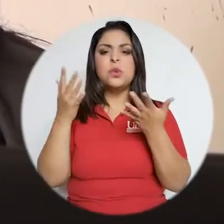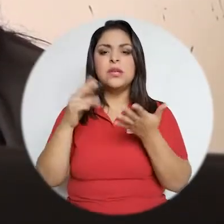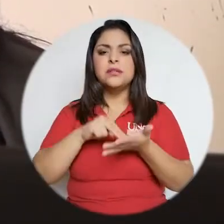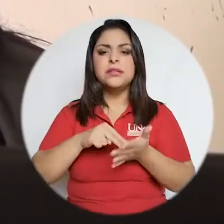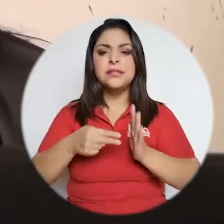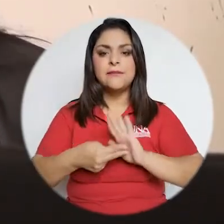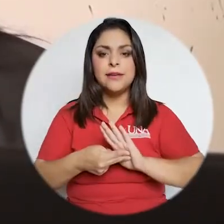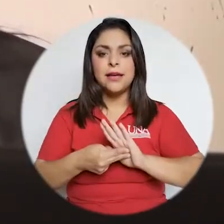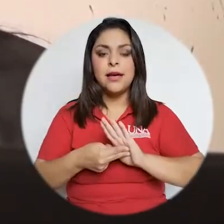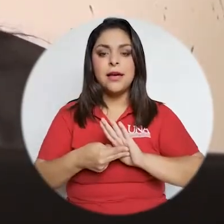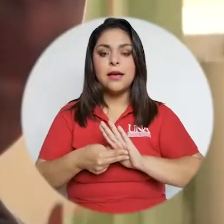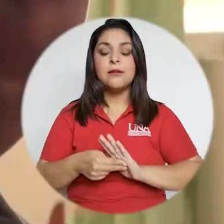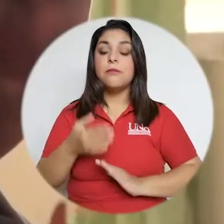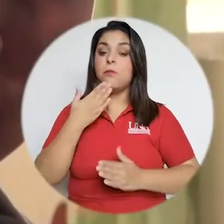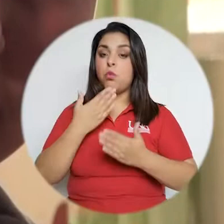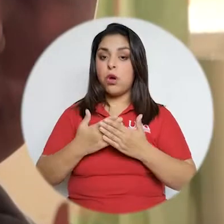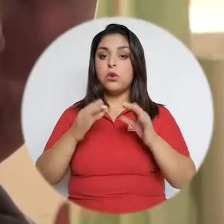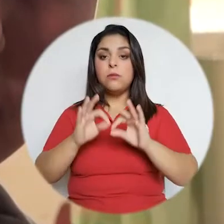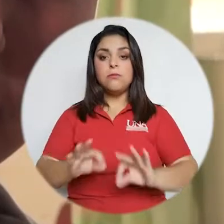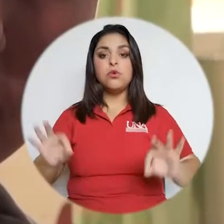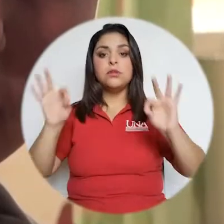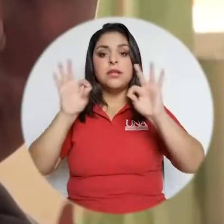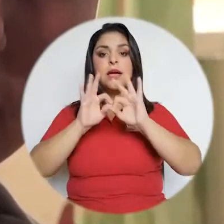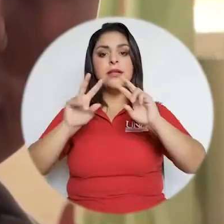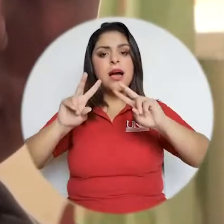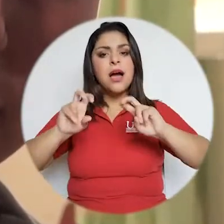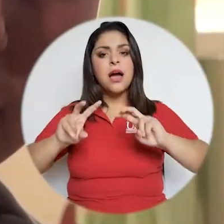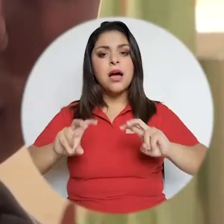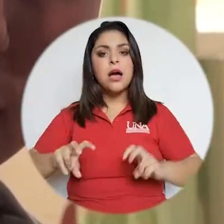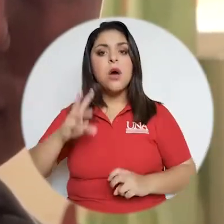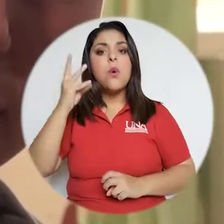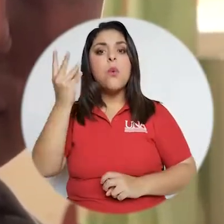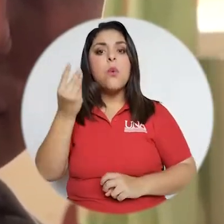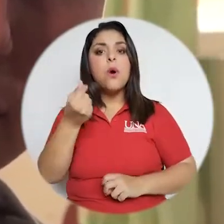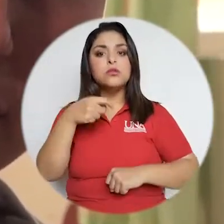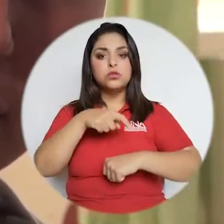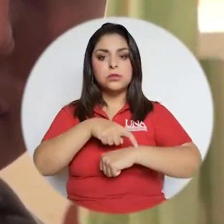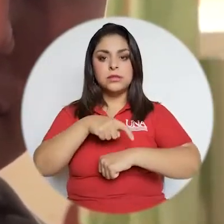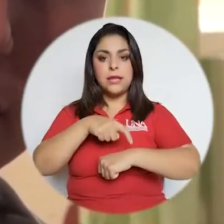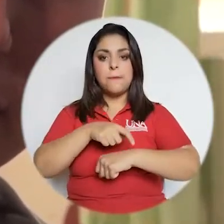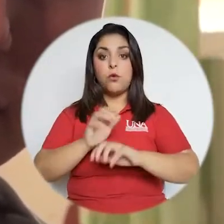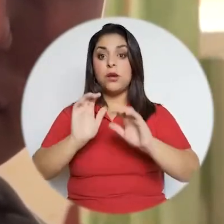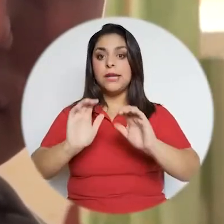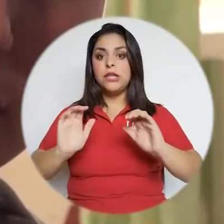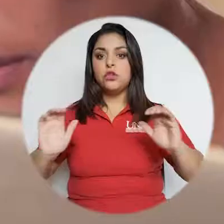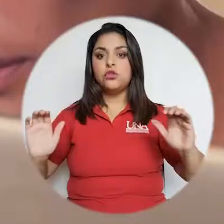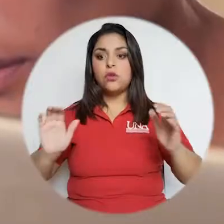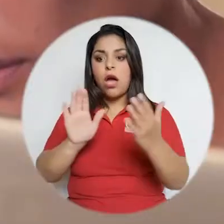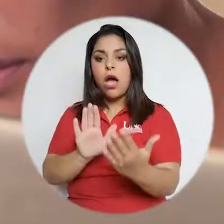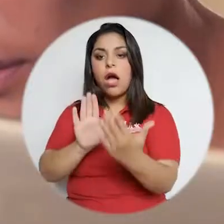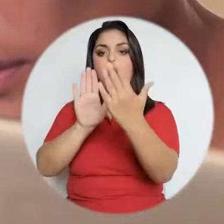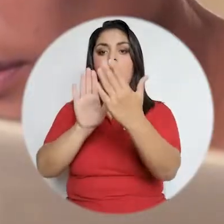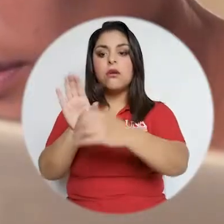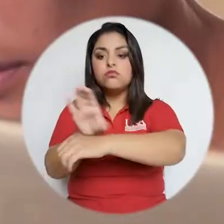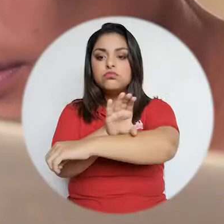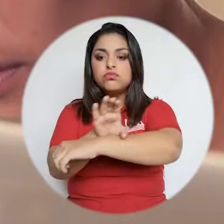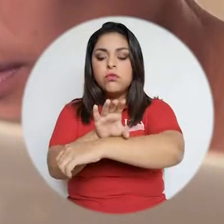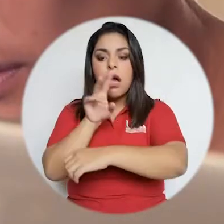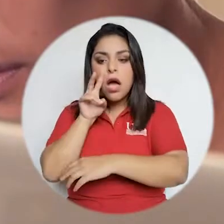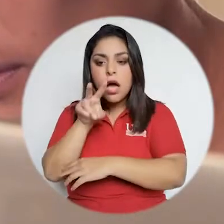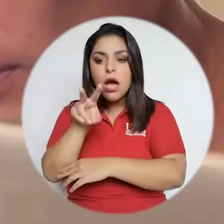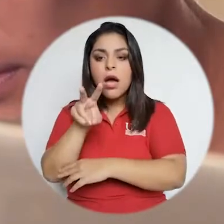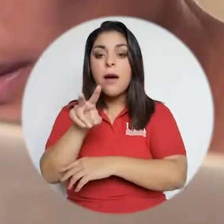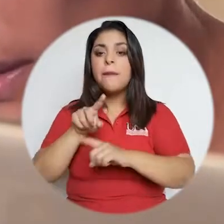importante no solamente analizar qué cantidad de tiempo pasan los niños frente a las máquinas, sino qué es lo que están haciendo frente a ellas.